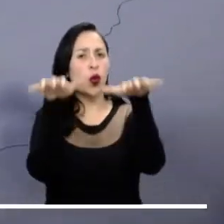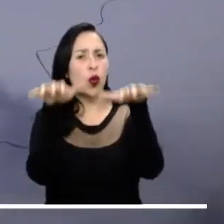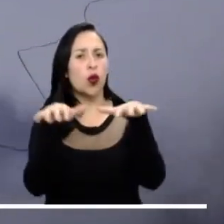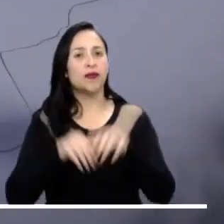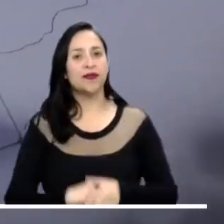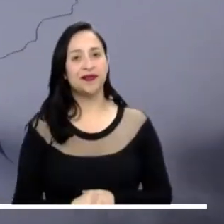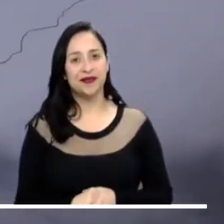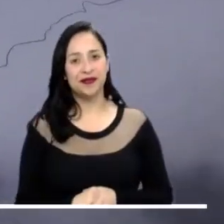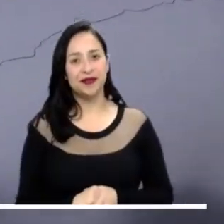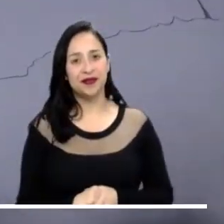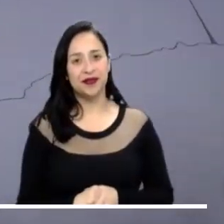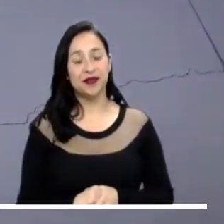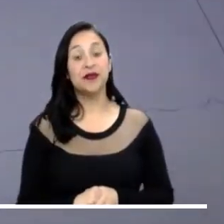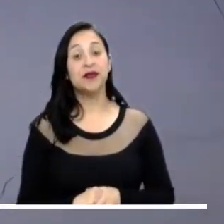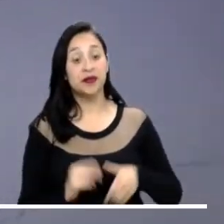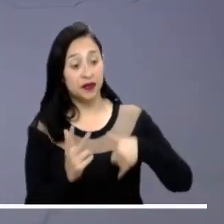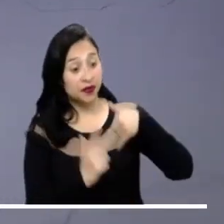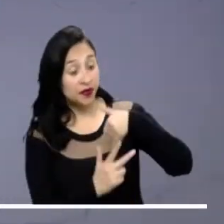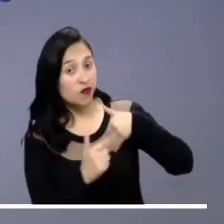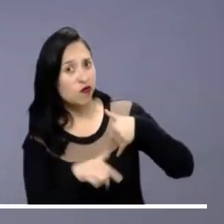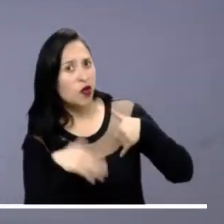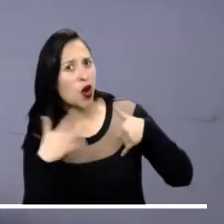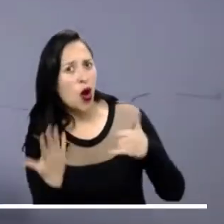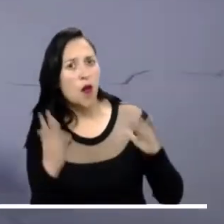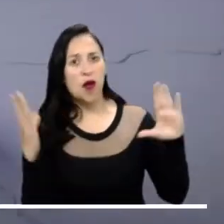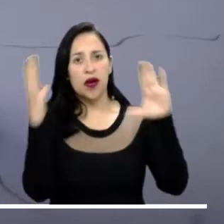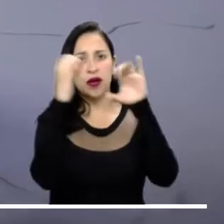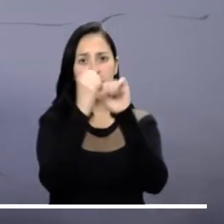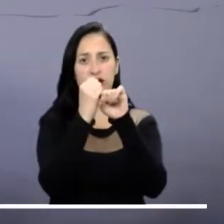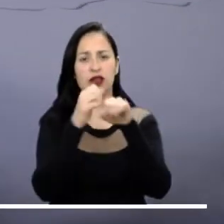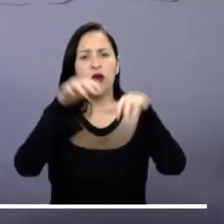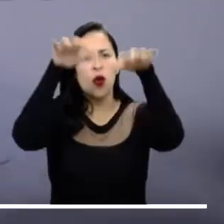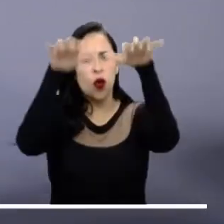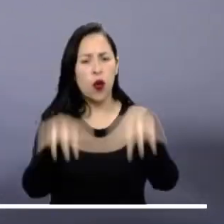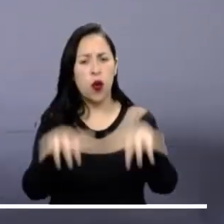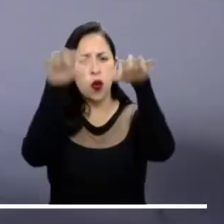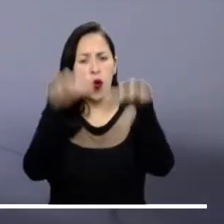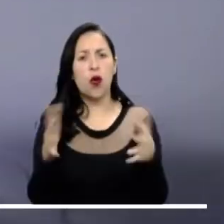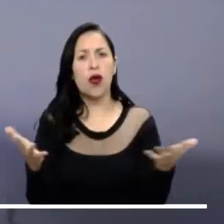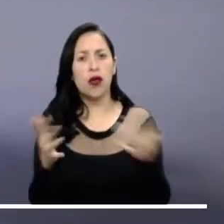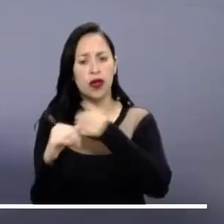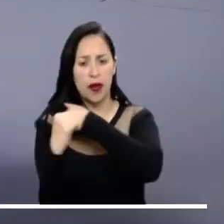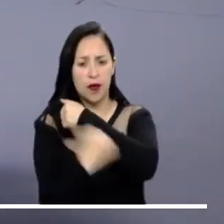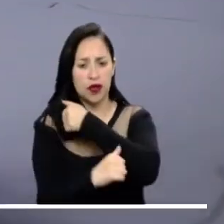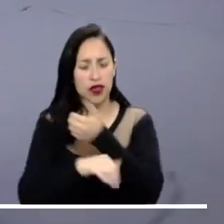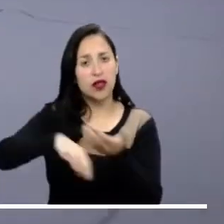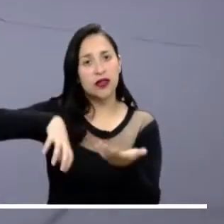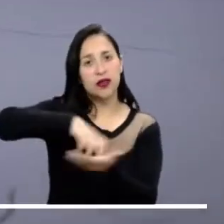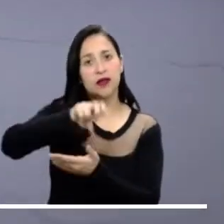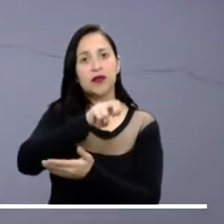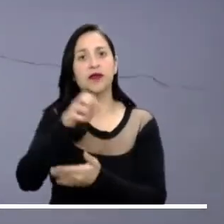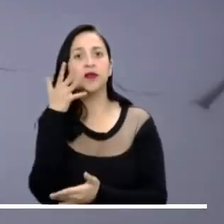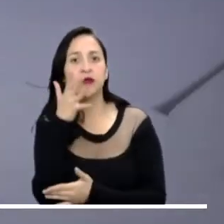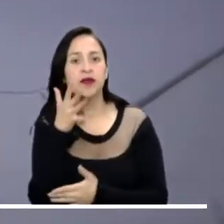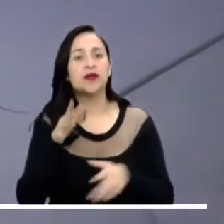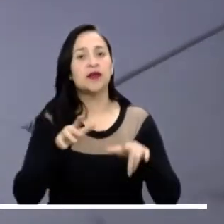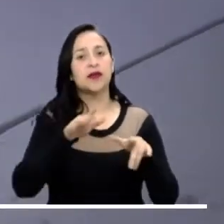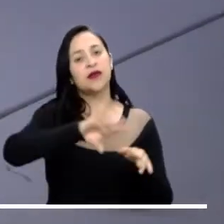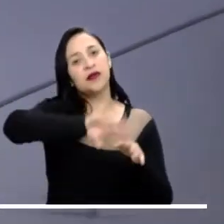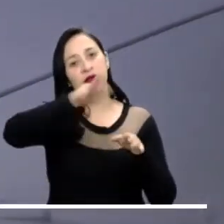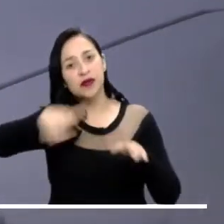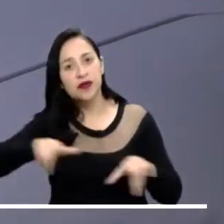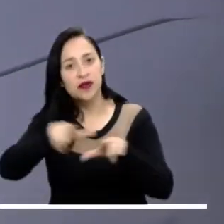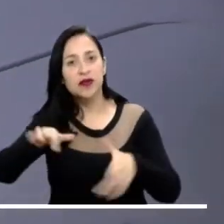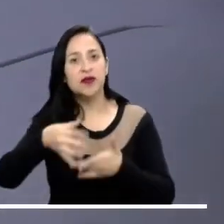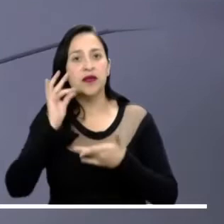se advierten lluvias de menor intensidad. La región andina vivirá una noche con actividad lluviosa en Boyacá, Santanderes, Antioquia,